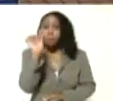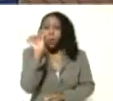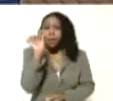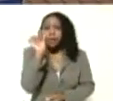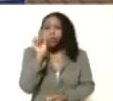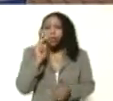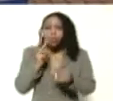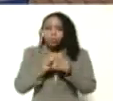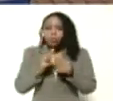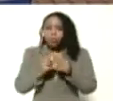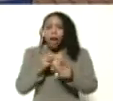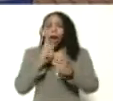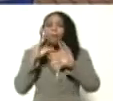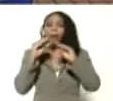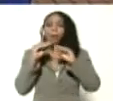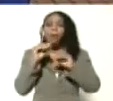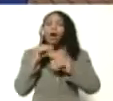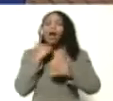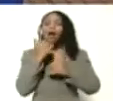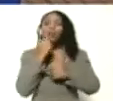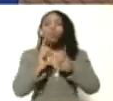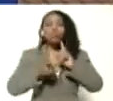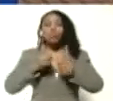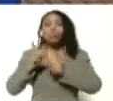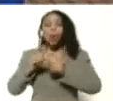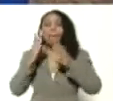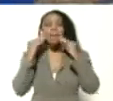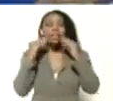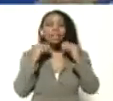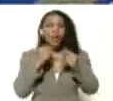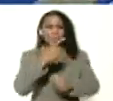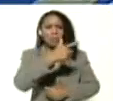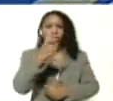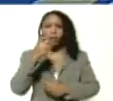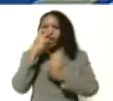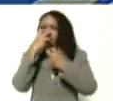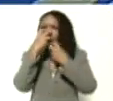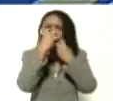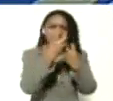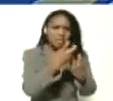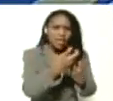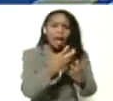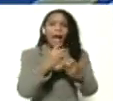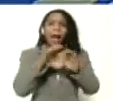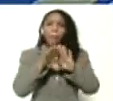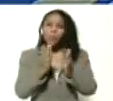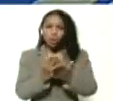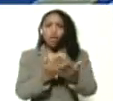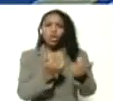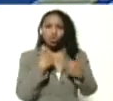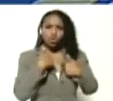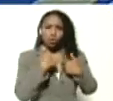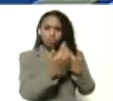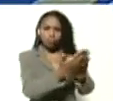con unos expertos en estos días. Bueno, y con gente que nos visita del mundo, que yo recibo permanentemente.